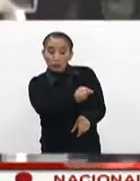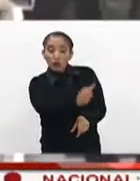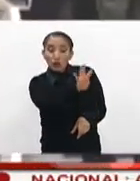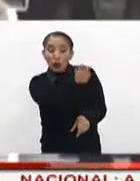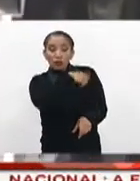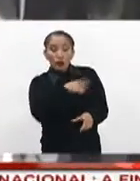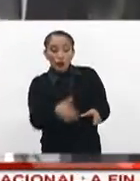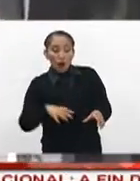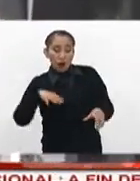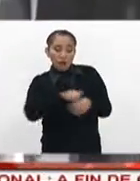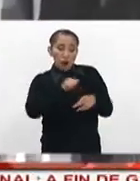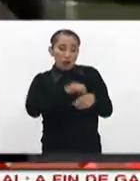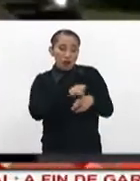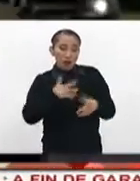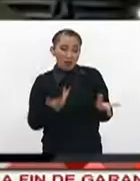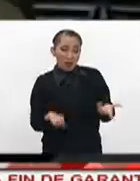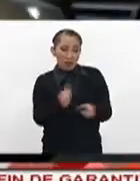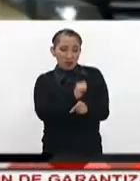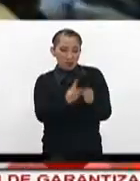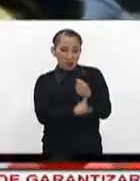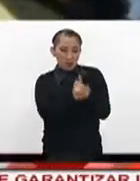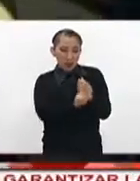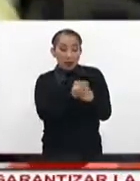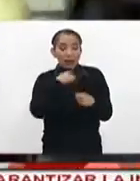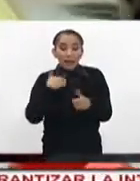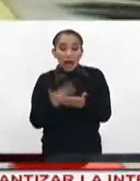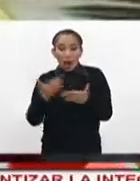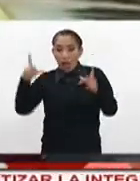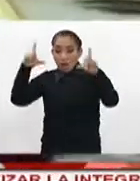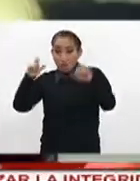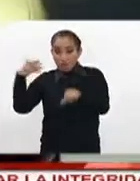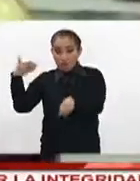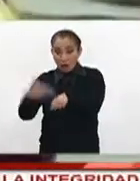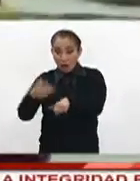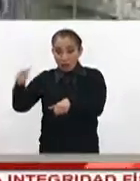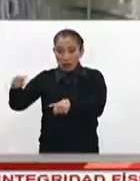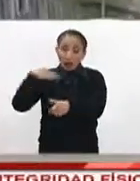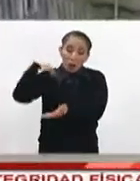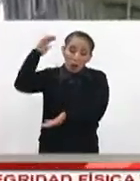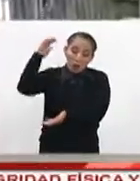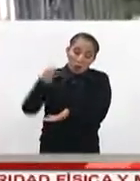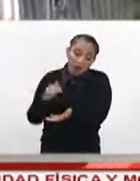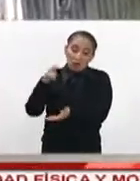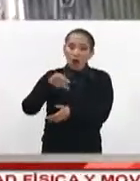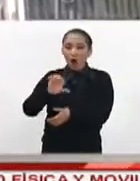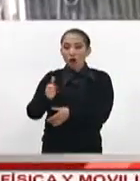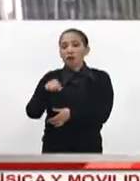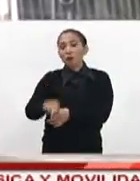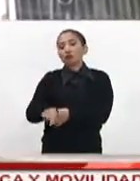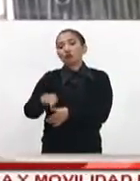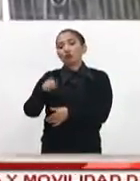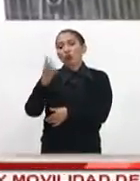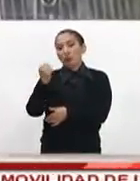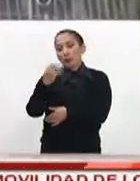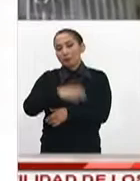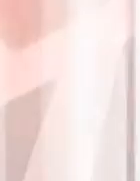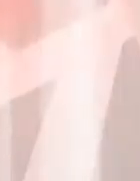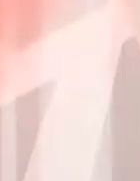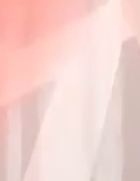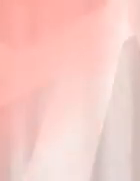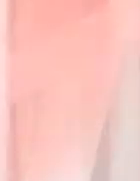.4 delitos automovilísticos y con la implementación de estas la incidencia se redujo a 11.9.